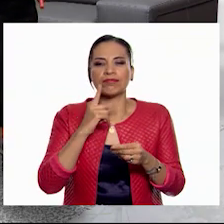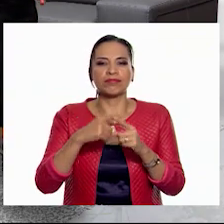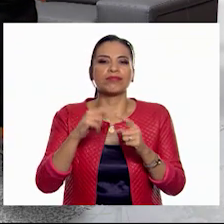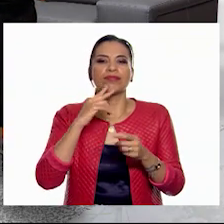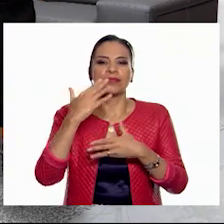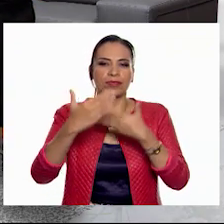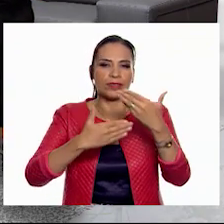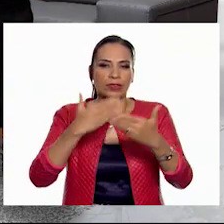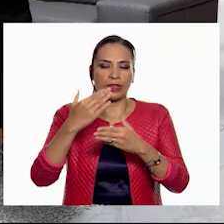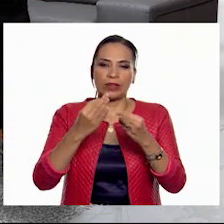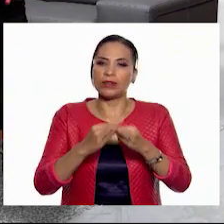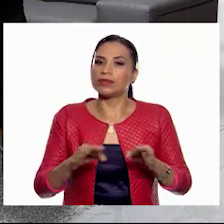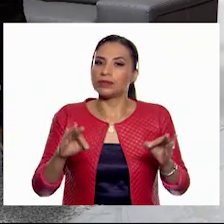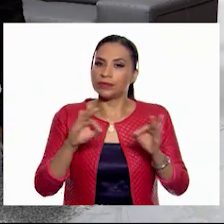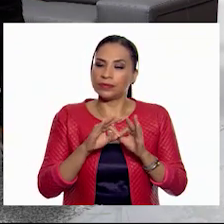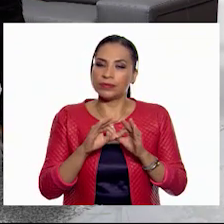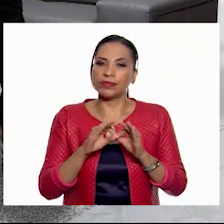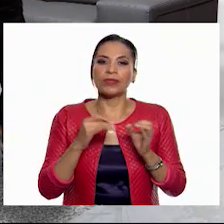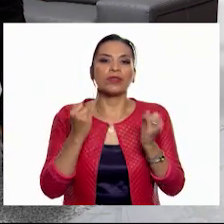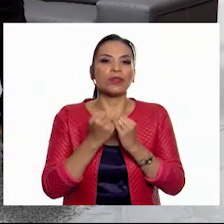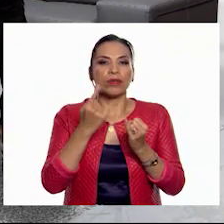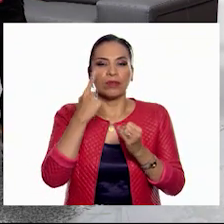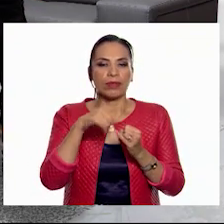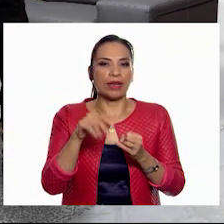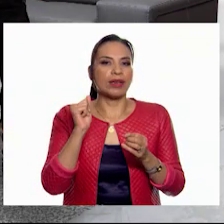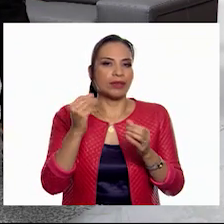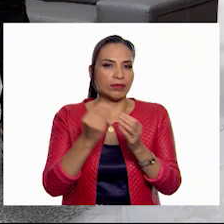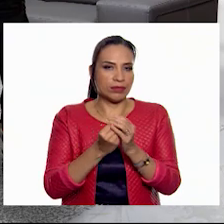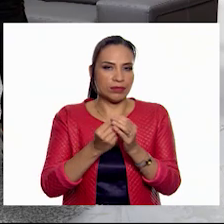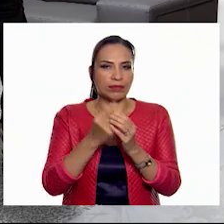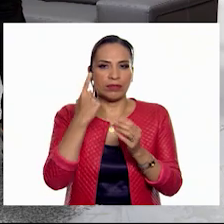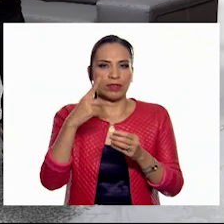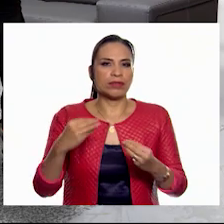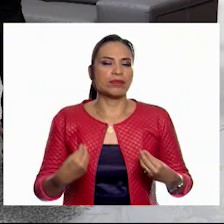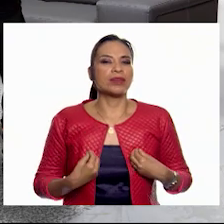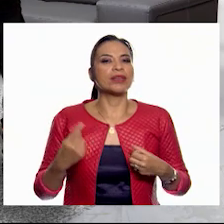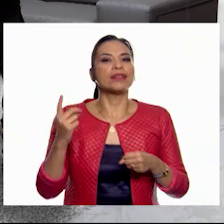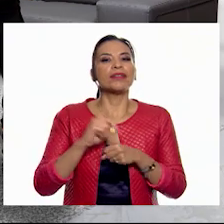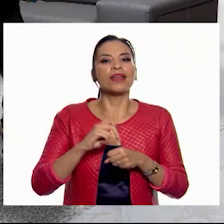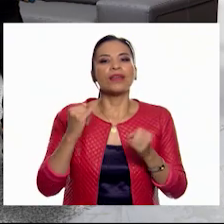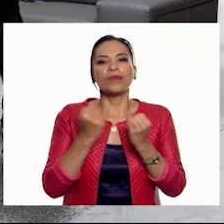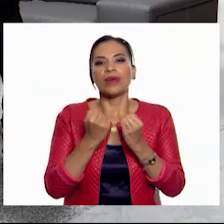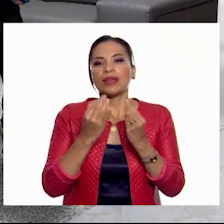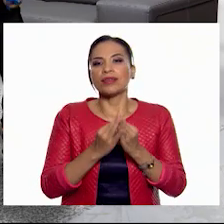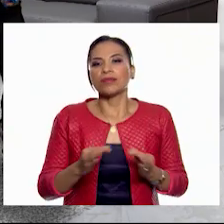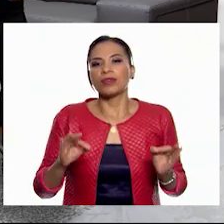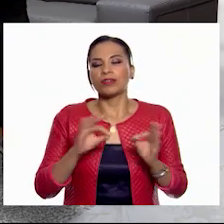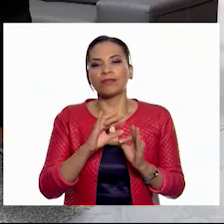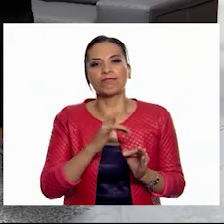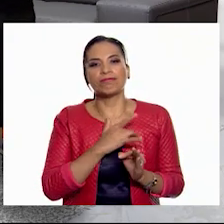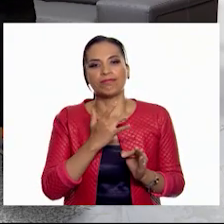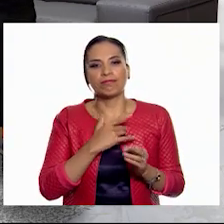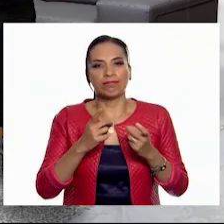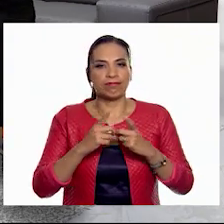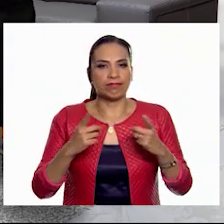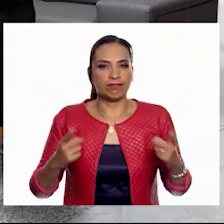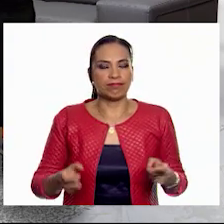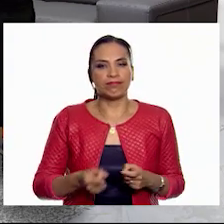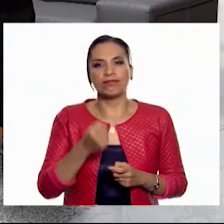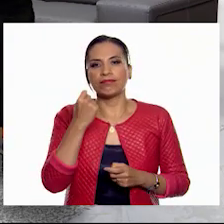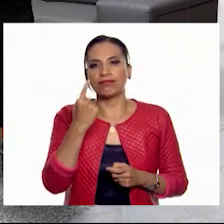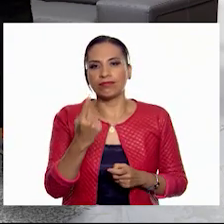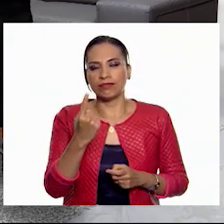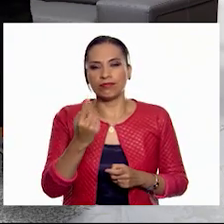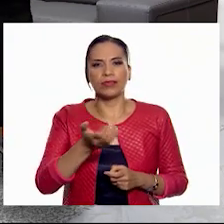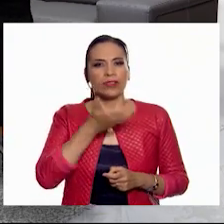aprendizajes significativos, tanto para la sesión como para su vida diaria. También es importante considerar que el desarrollo de un